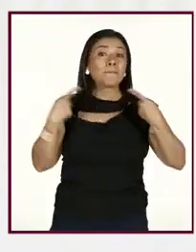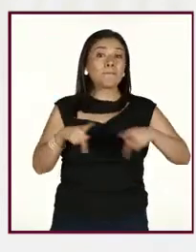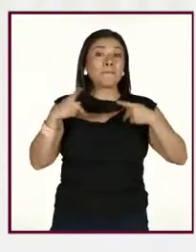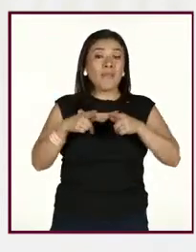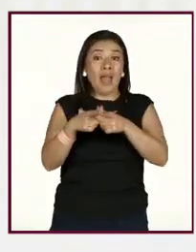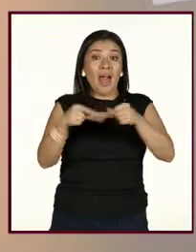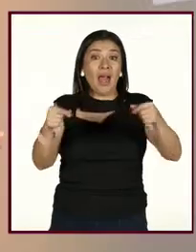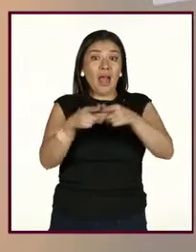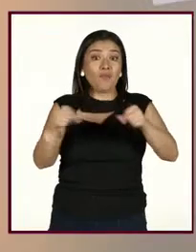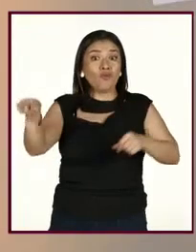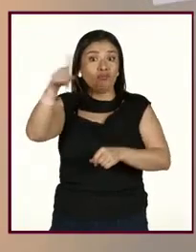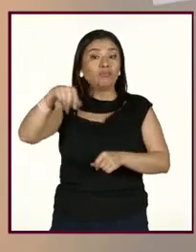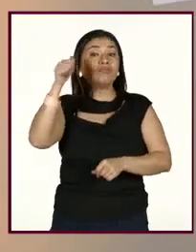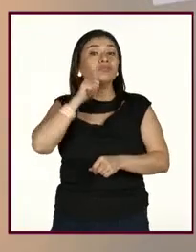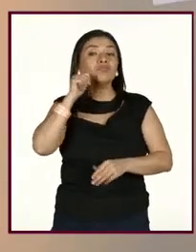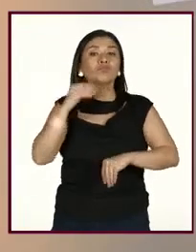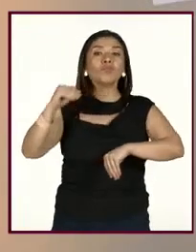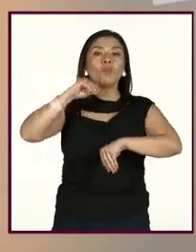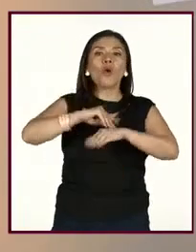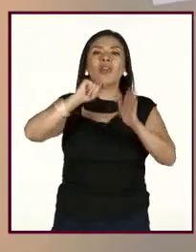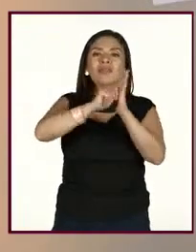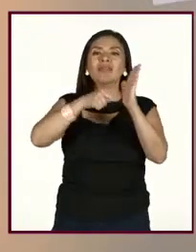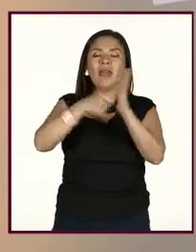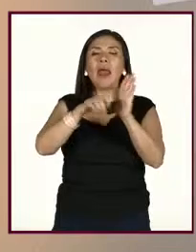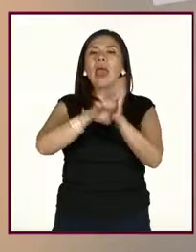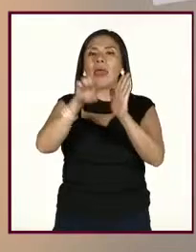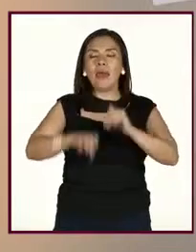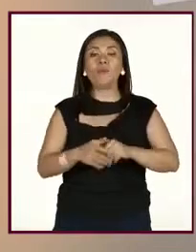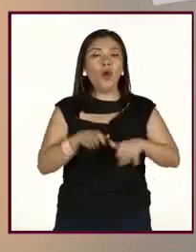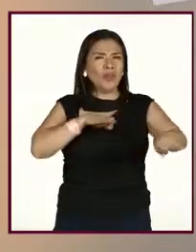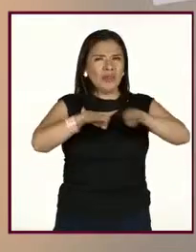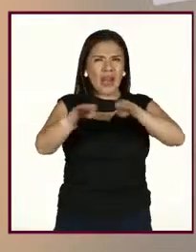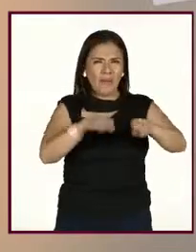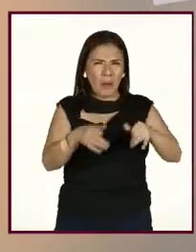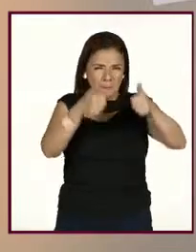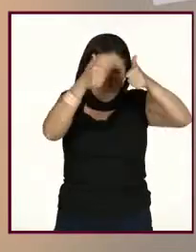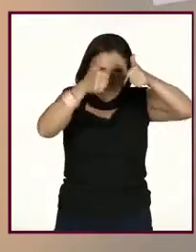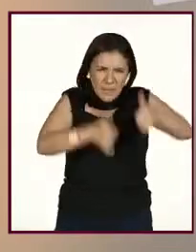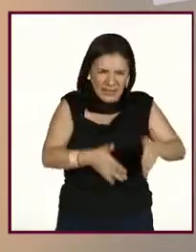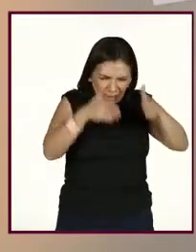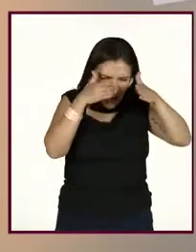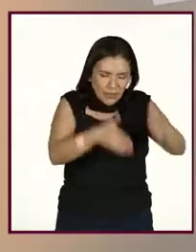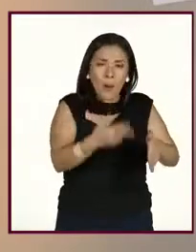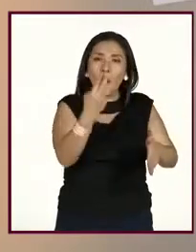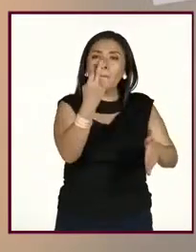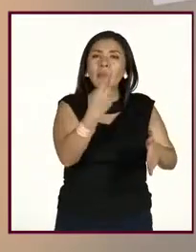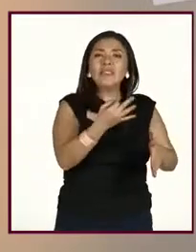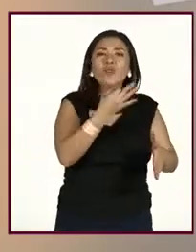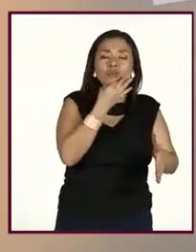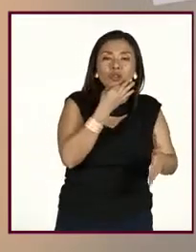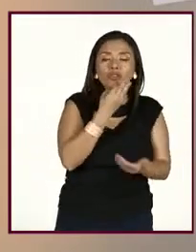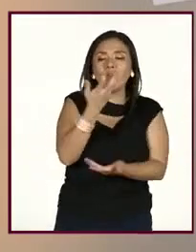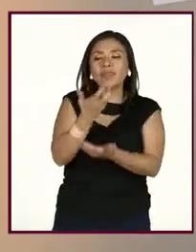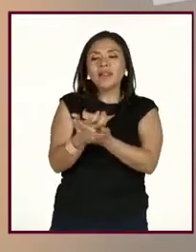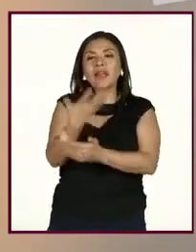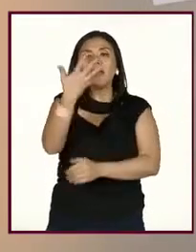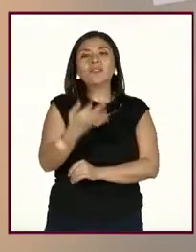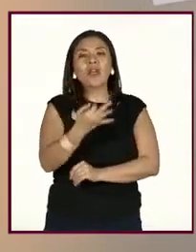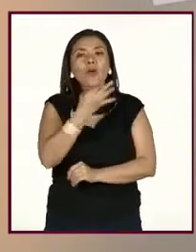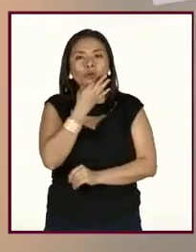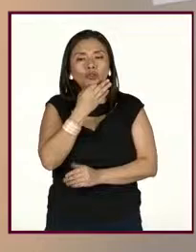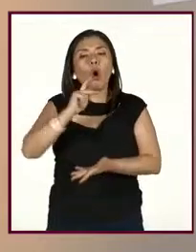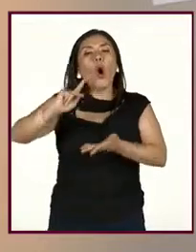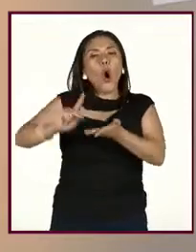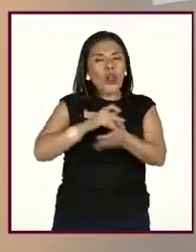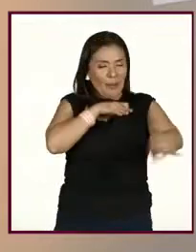de los hábitos, marcan una técnica así, un trabajo a full, 25 minutos, descansar 5 y retomar, de esa